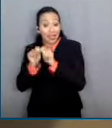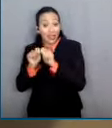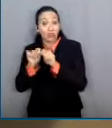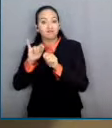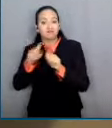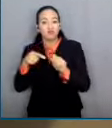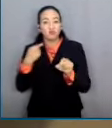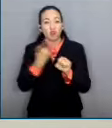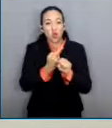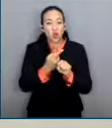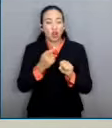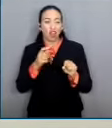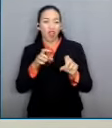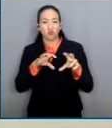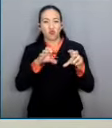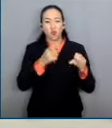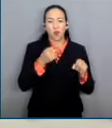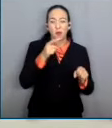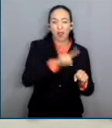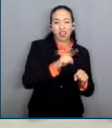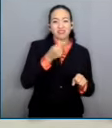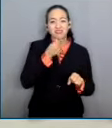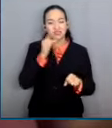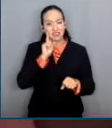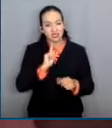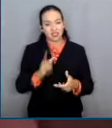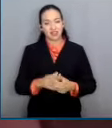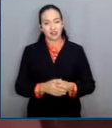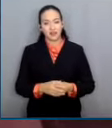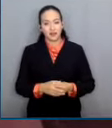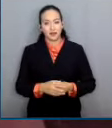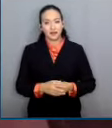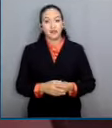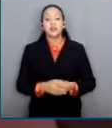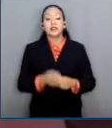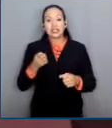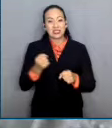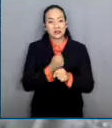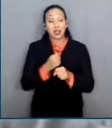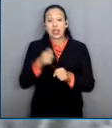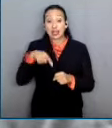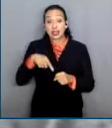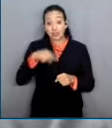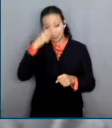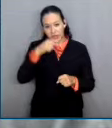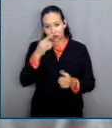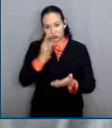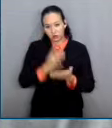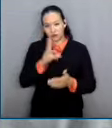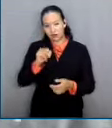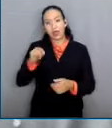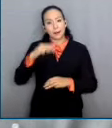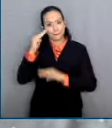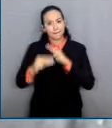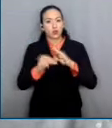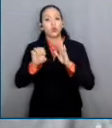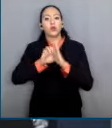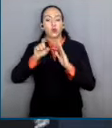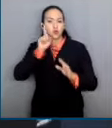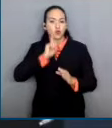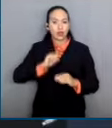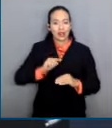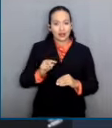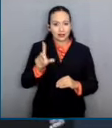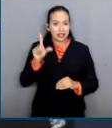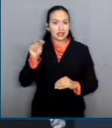situaciones no solo se viven en el país sino en todo el mundo pues más del 50% de las mujeres no puede decidir sobre su propio cuerpo